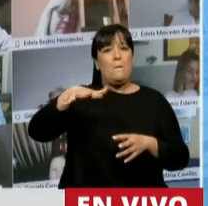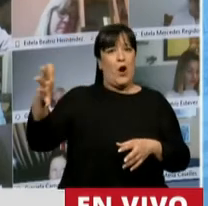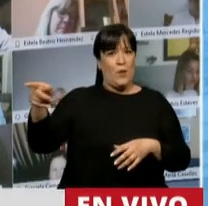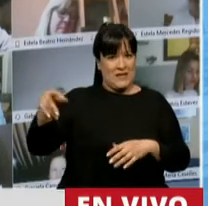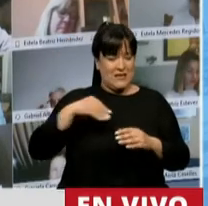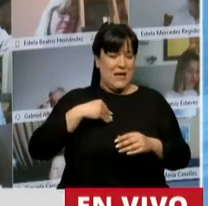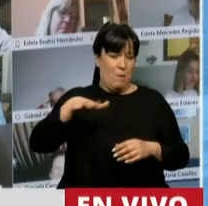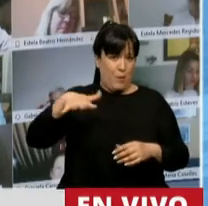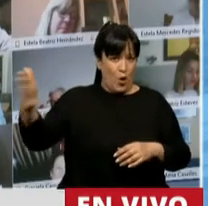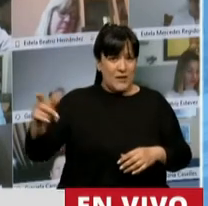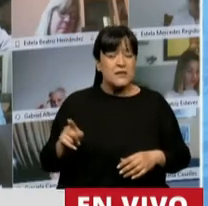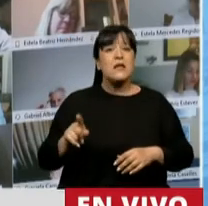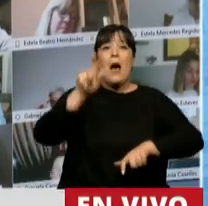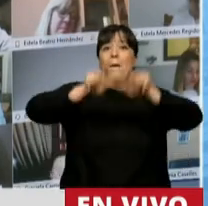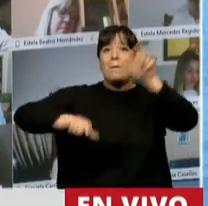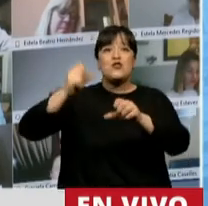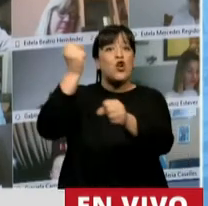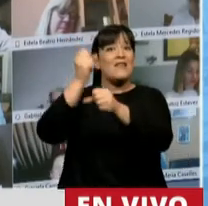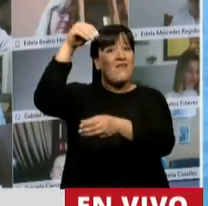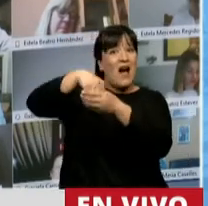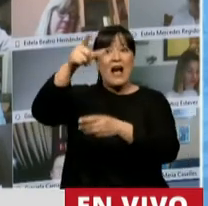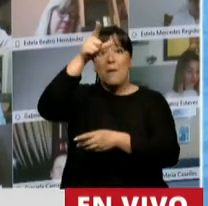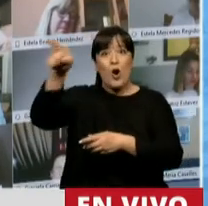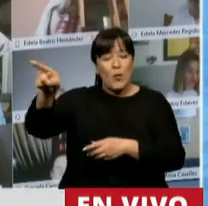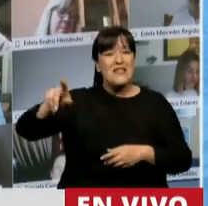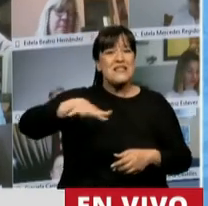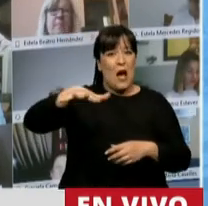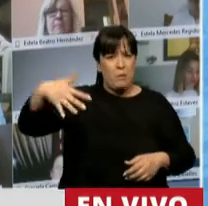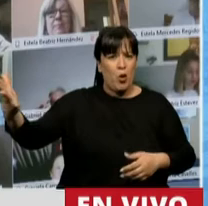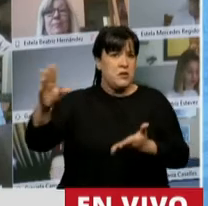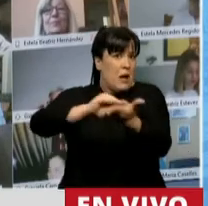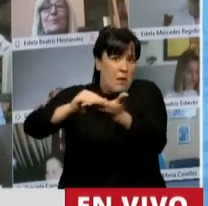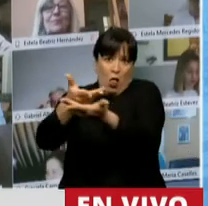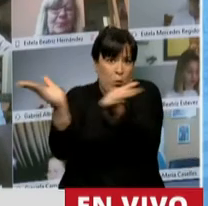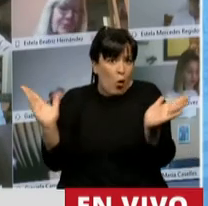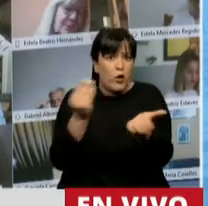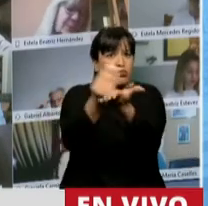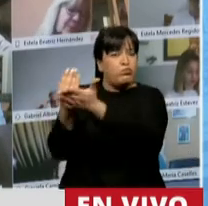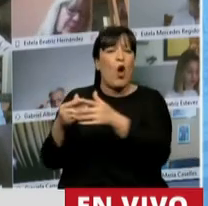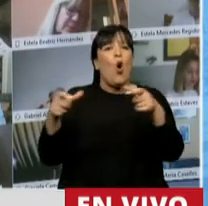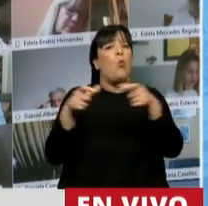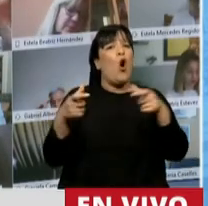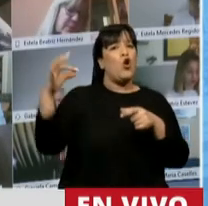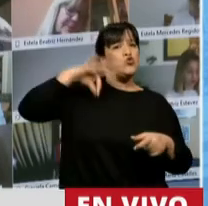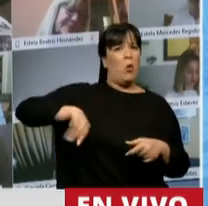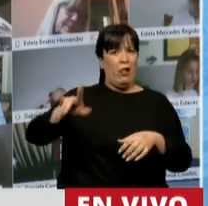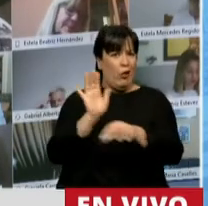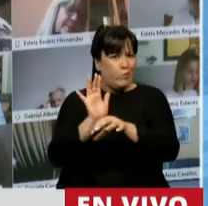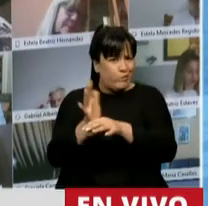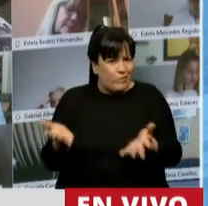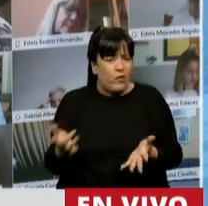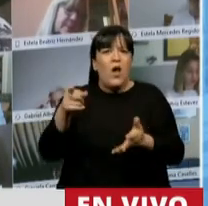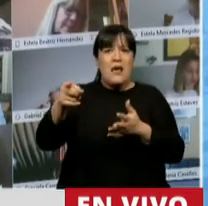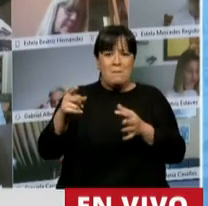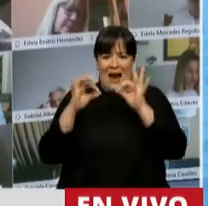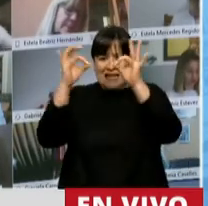Con las personas que trabajan como policía en todas las provincias, empleados públicos que tienen un bono de sueldo y que para poder llegar